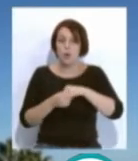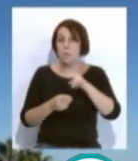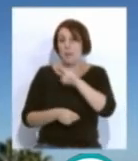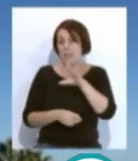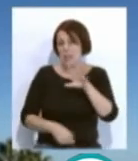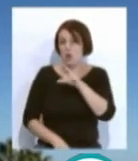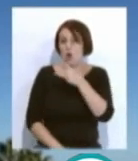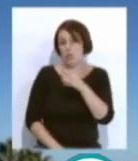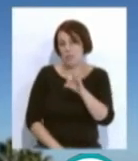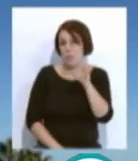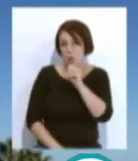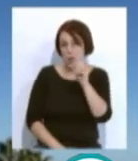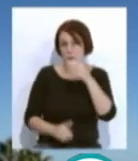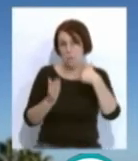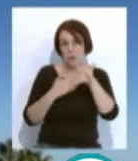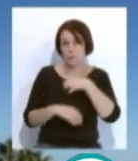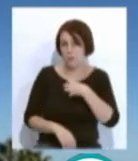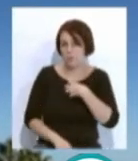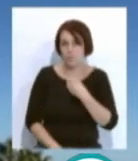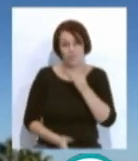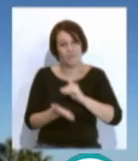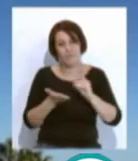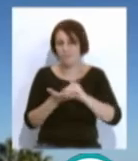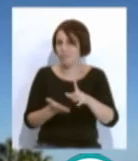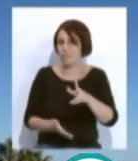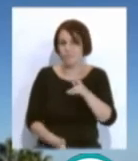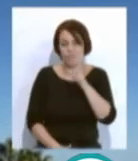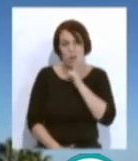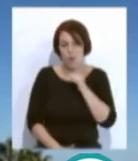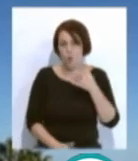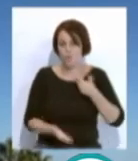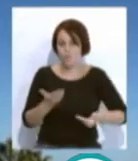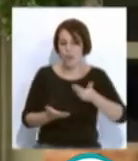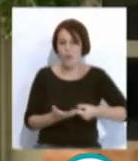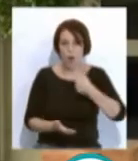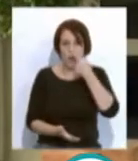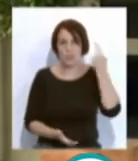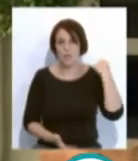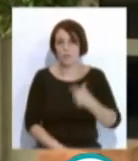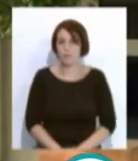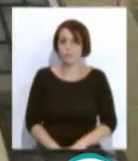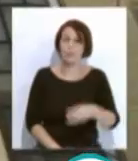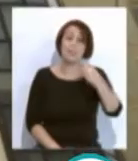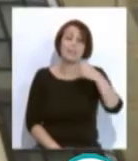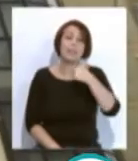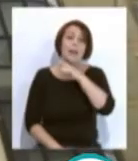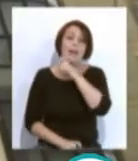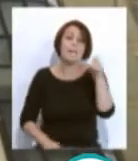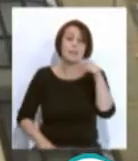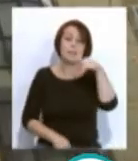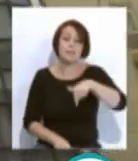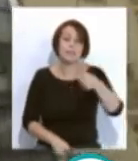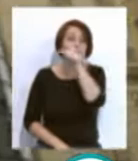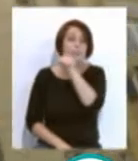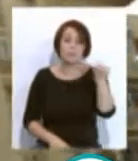25, el 30%, o que han sido datos bastante malos en comparación con otros años. Así, Kler advierte que a partir de esta